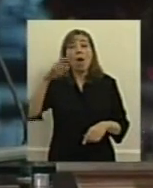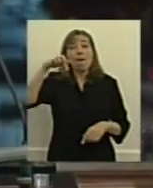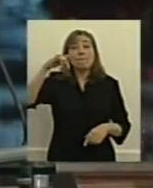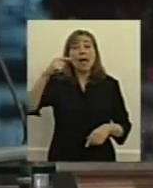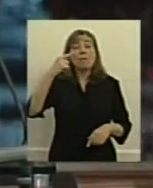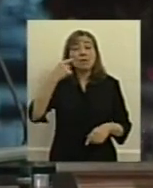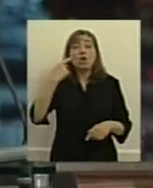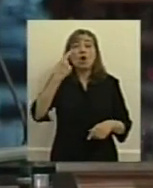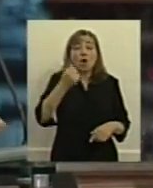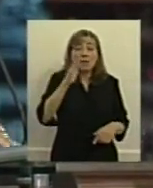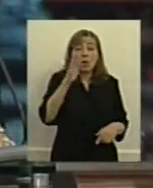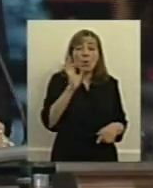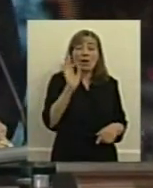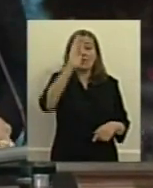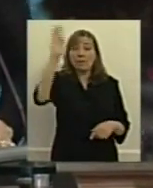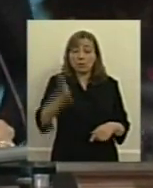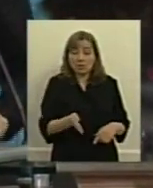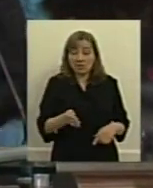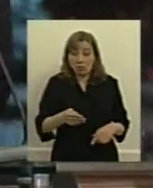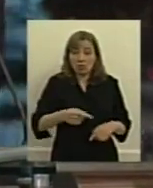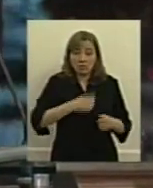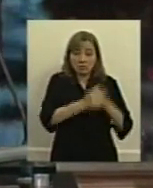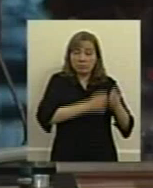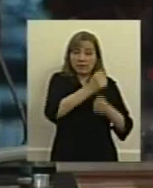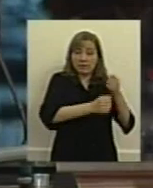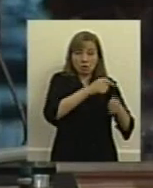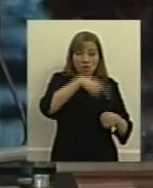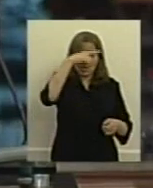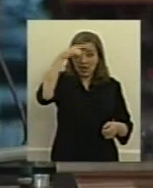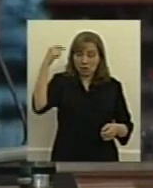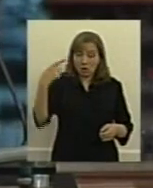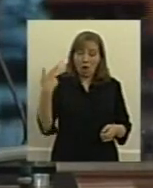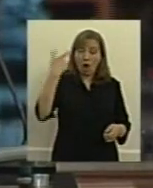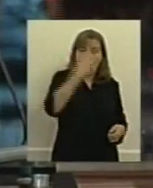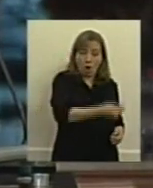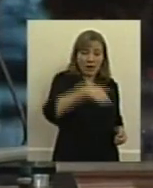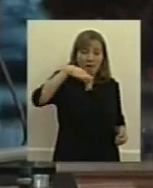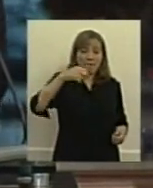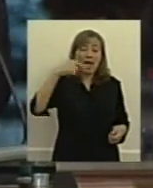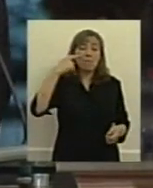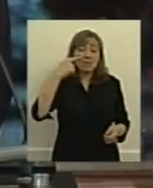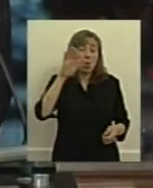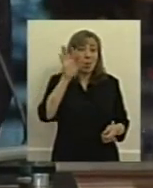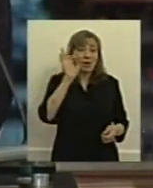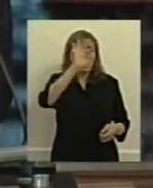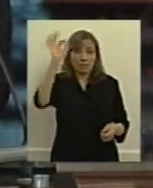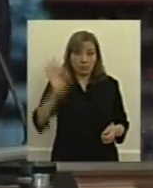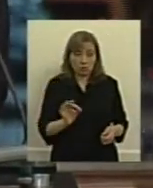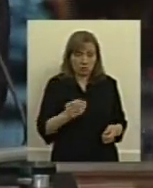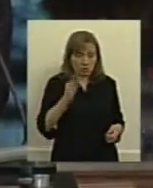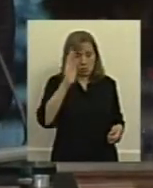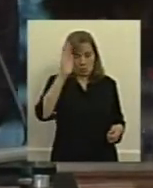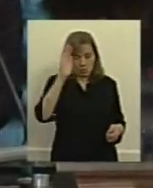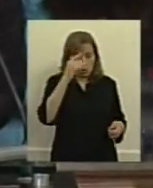de la producción nacional y también y también y también esto